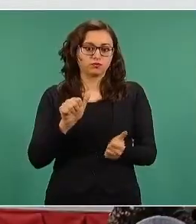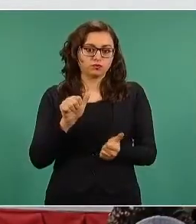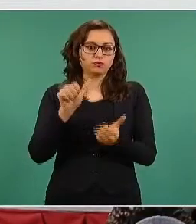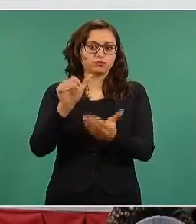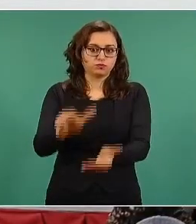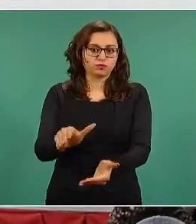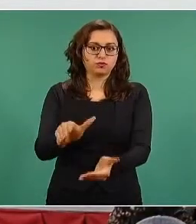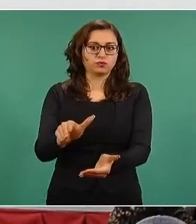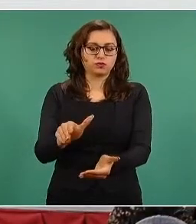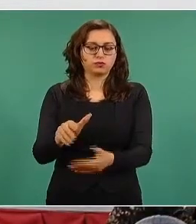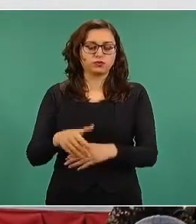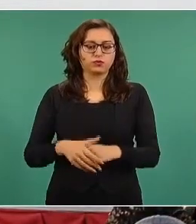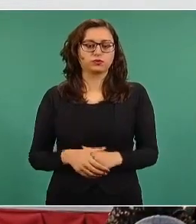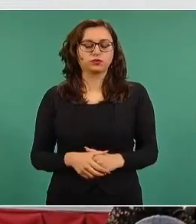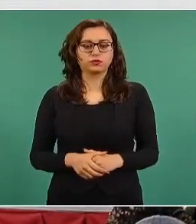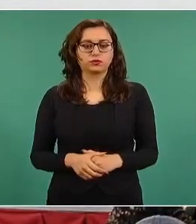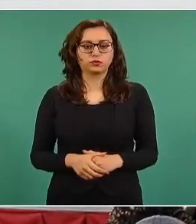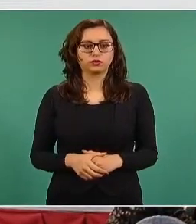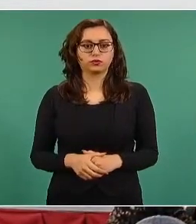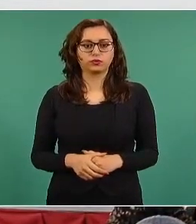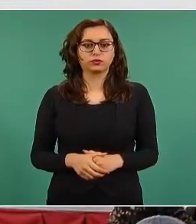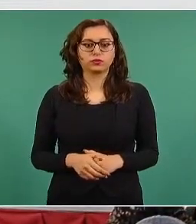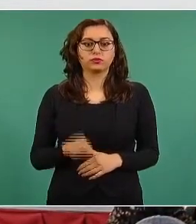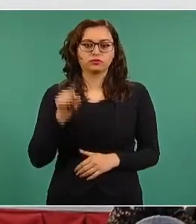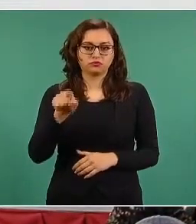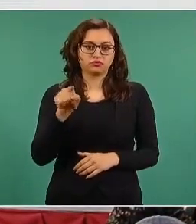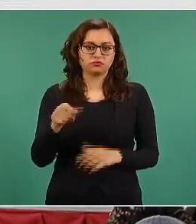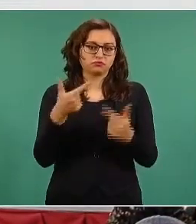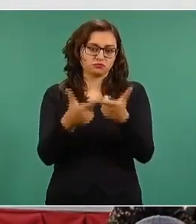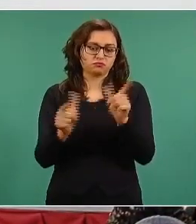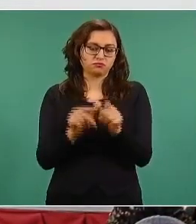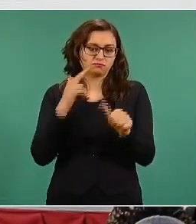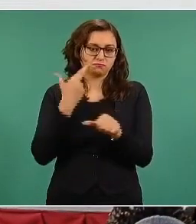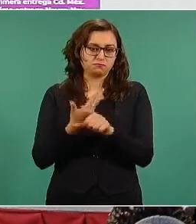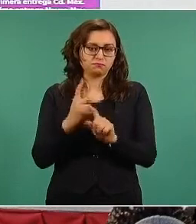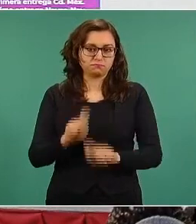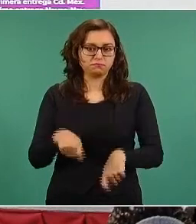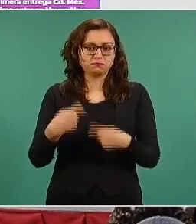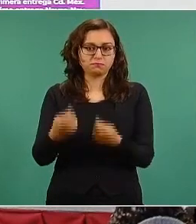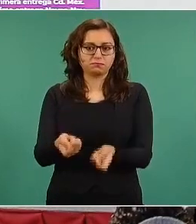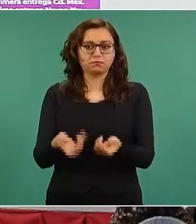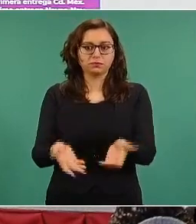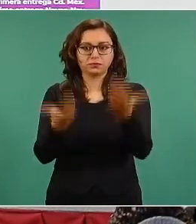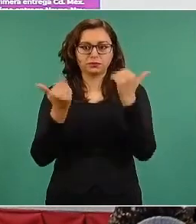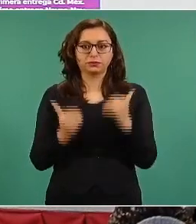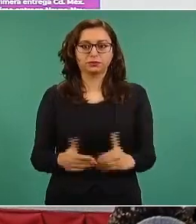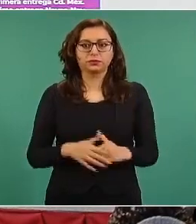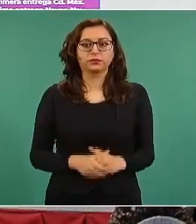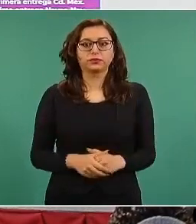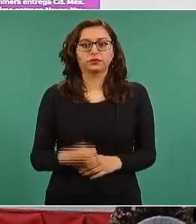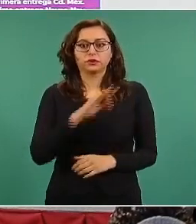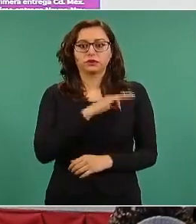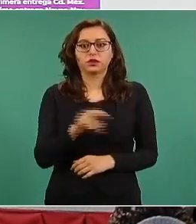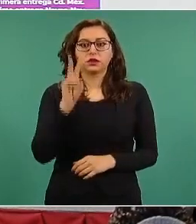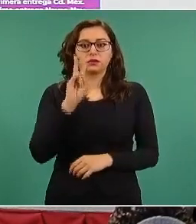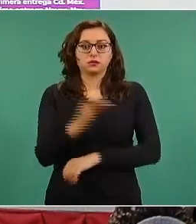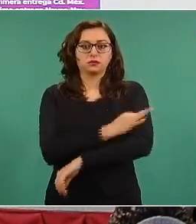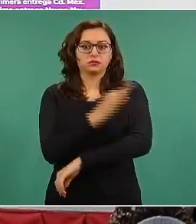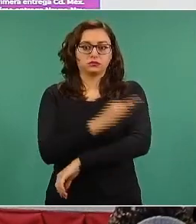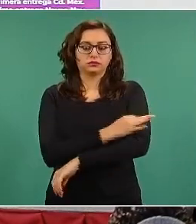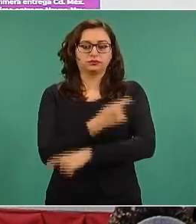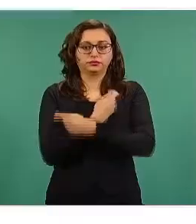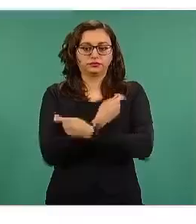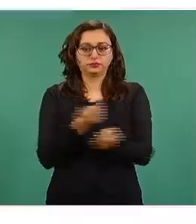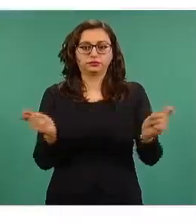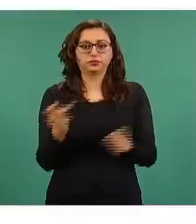entregárselas a las brigadas que ahí se encuentran. Adelante, por favor. Esa la distribución de las vacunas. Tenemos